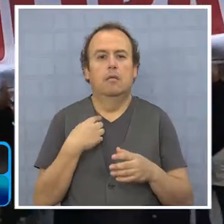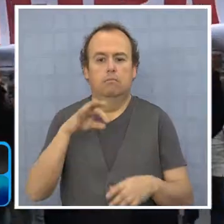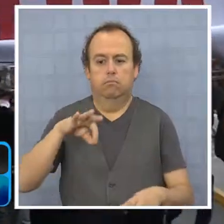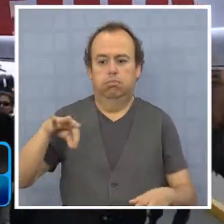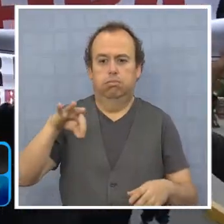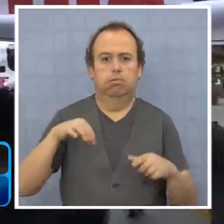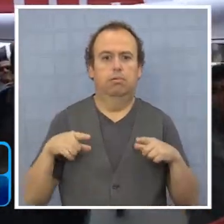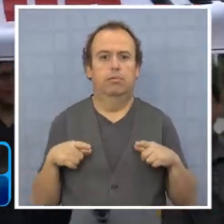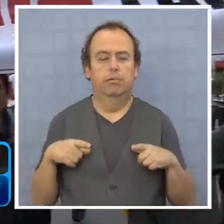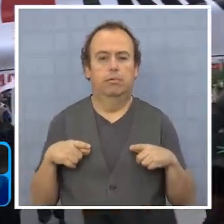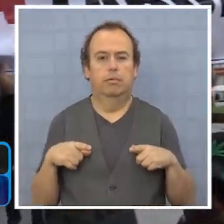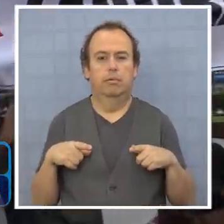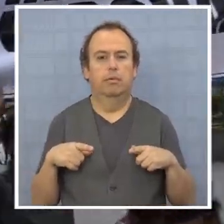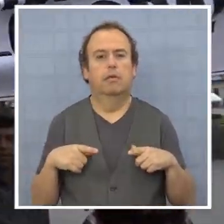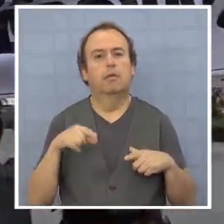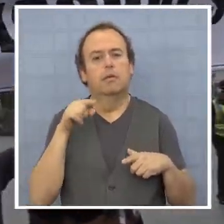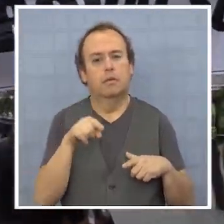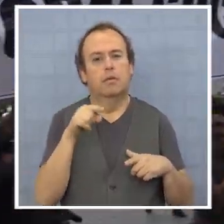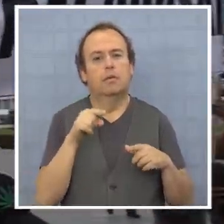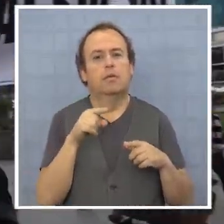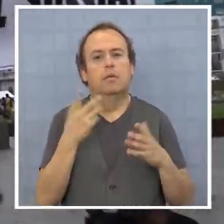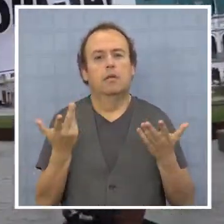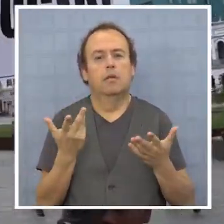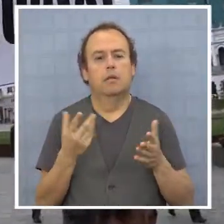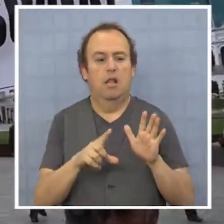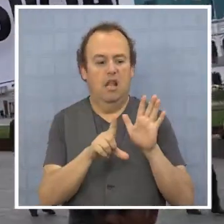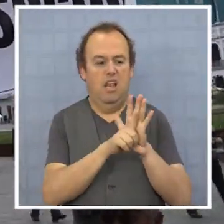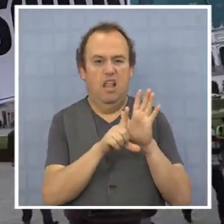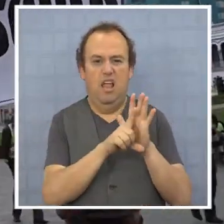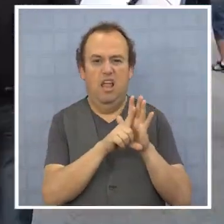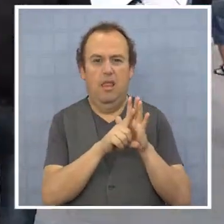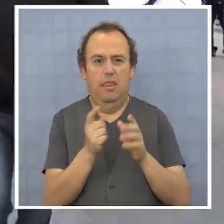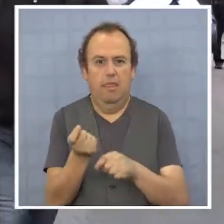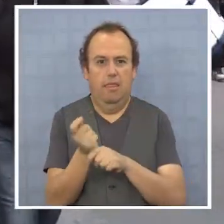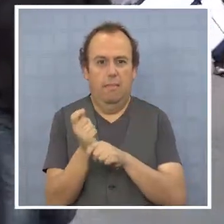cesantía que generaría este nuevo marco legal.